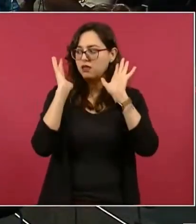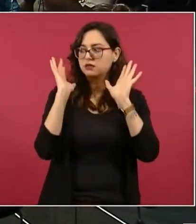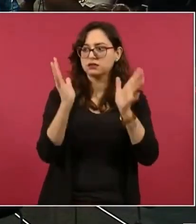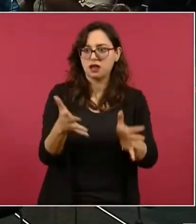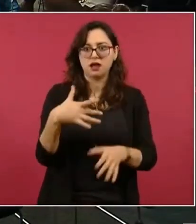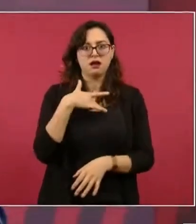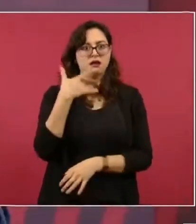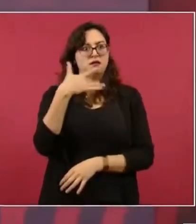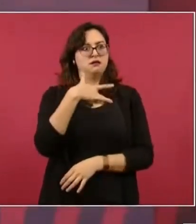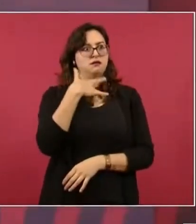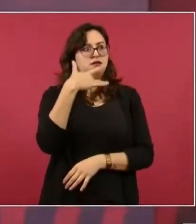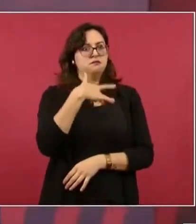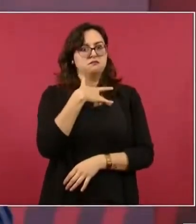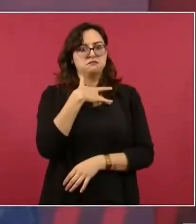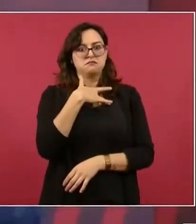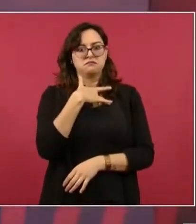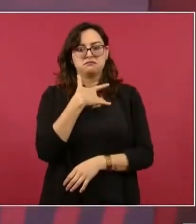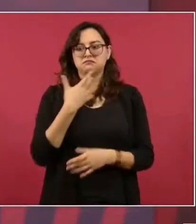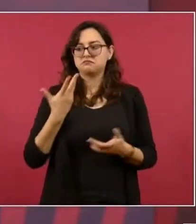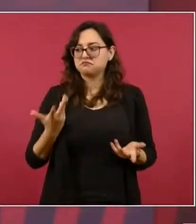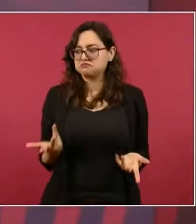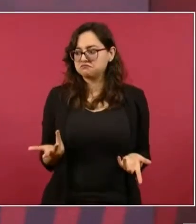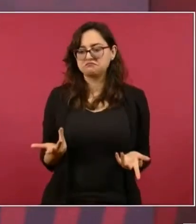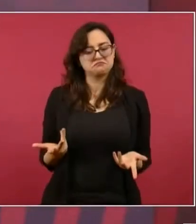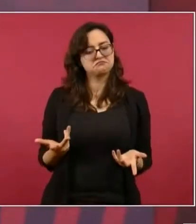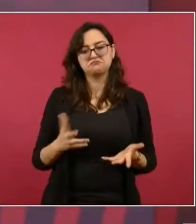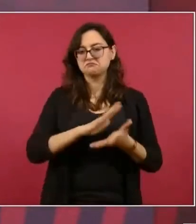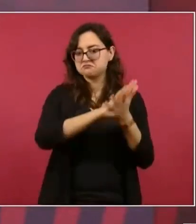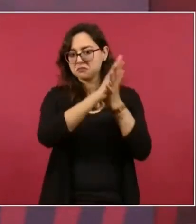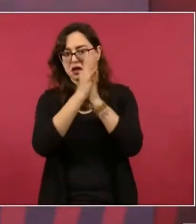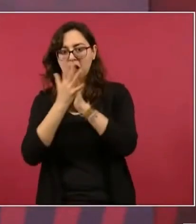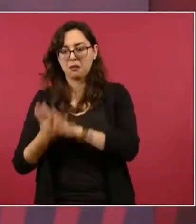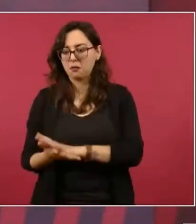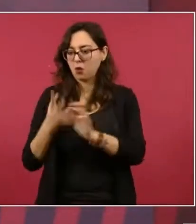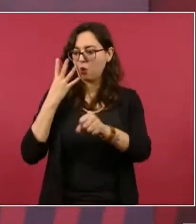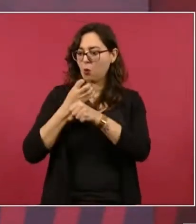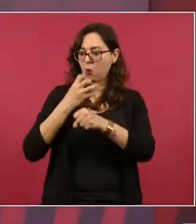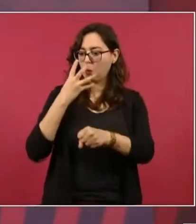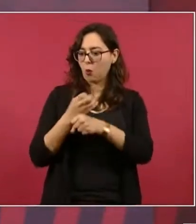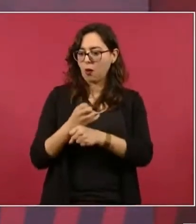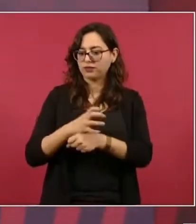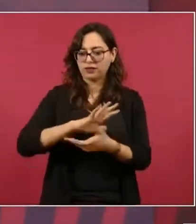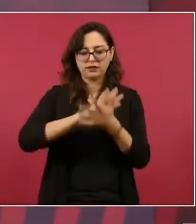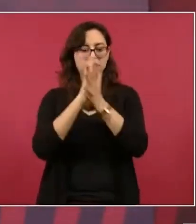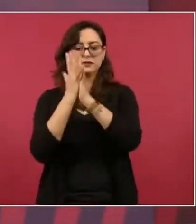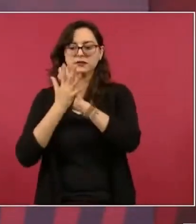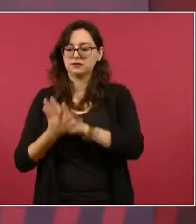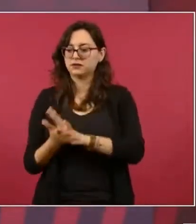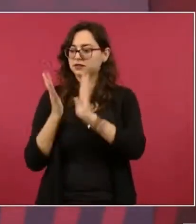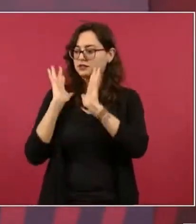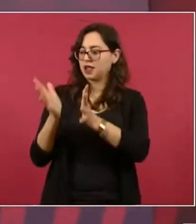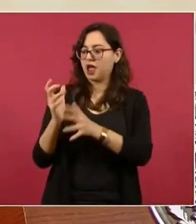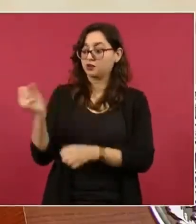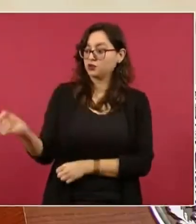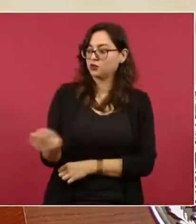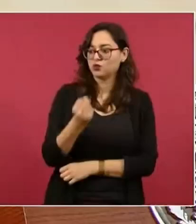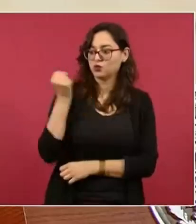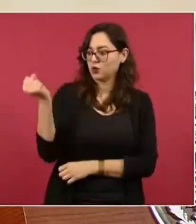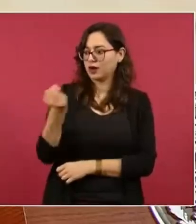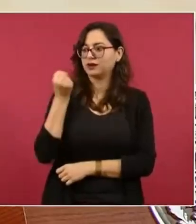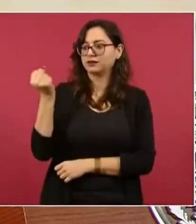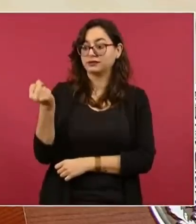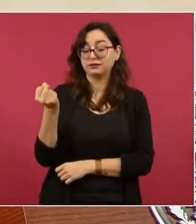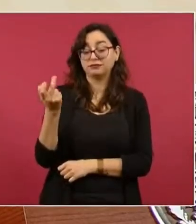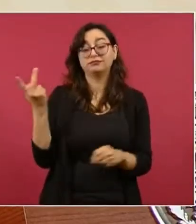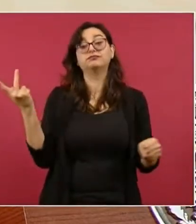no les dio tiempo de entregarlo todo porque quedó pendiente fíjense que iban a entregar el